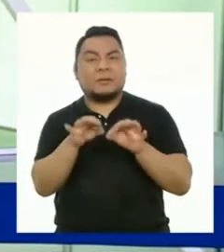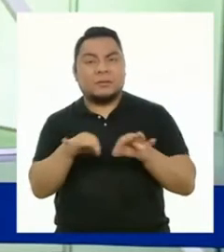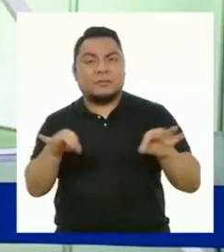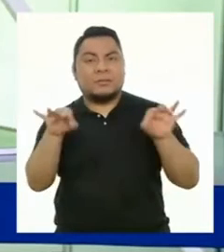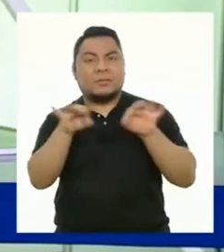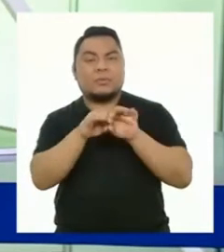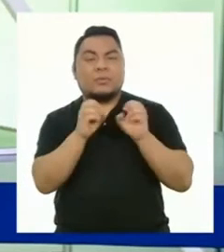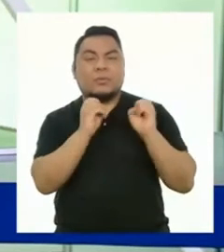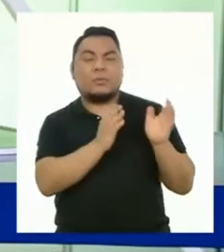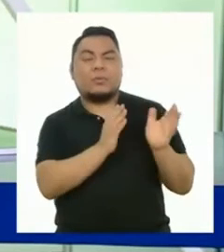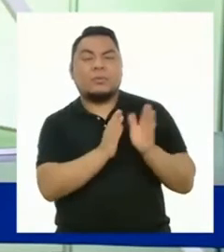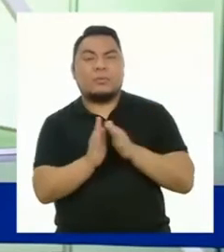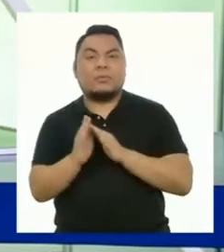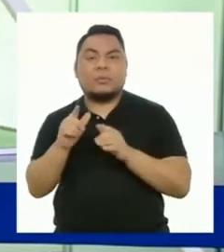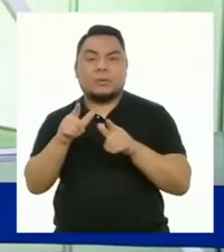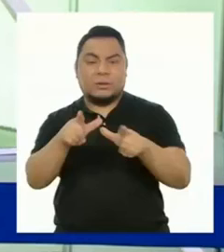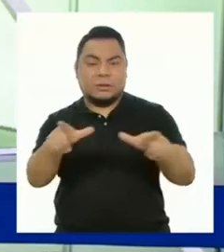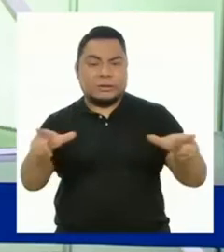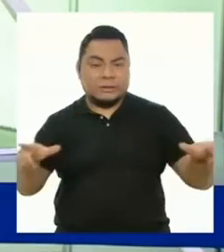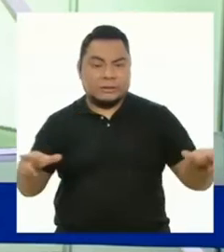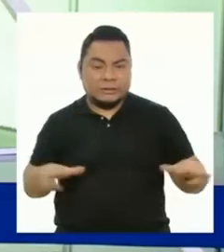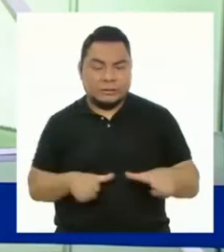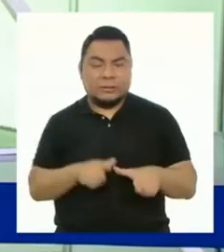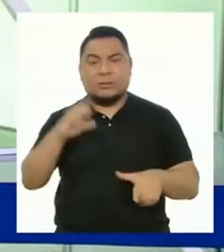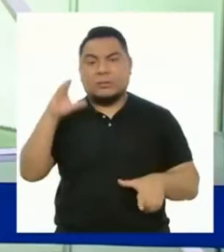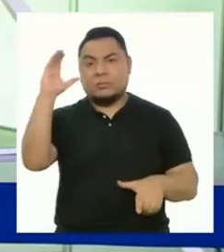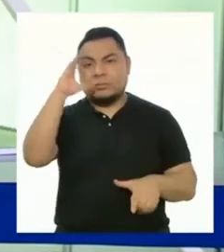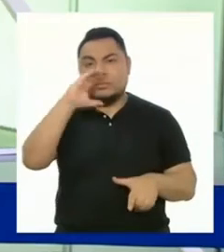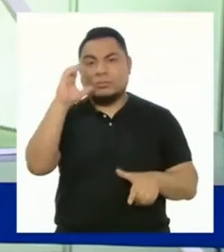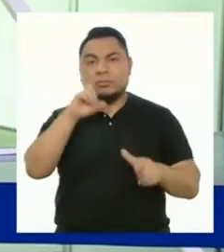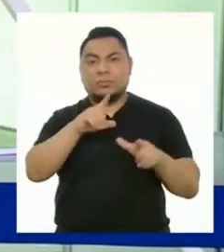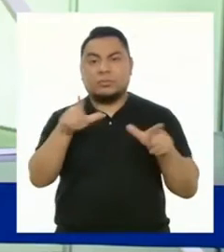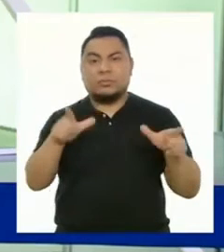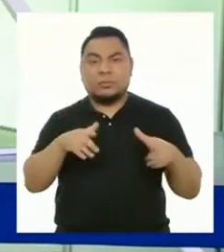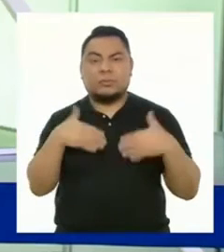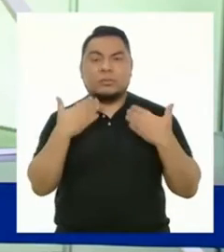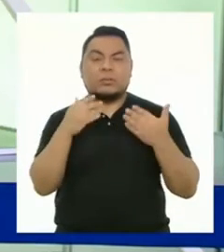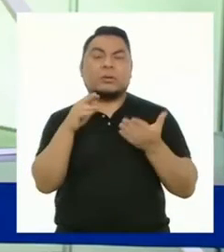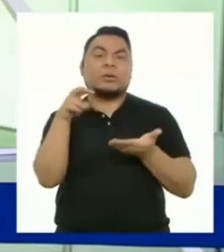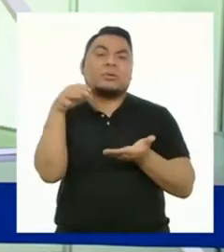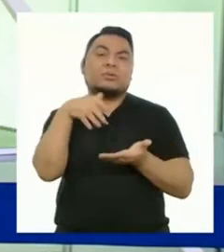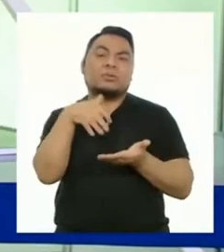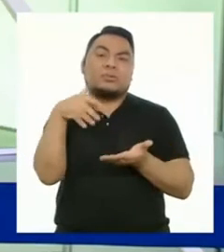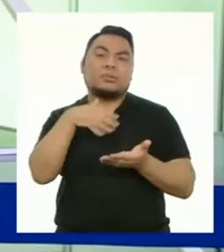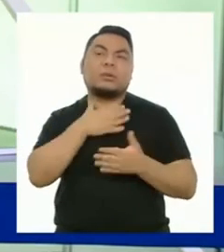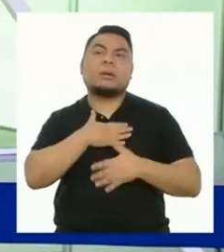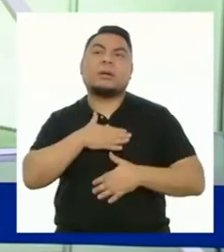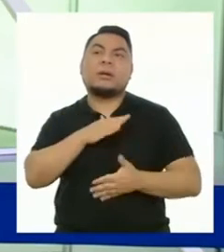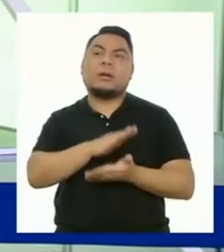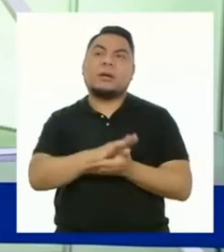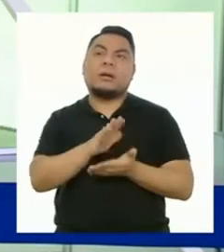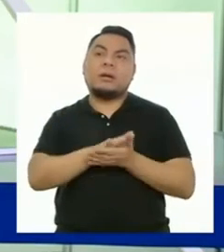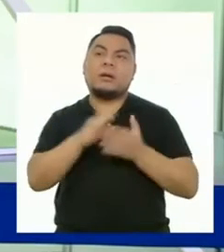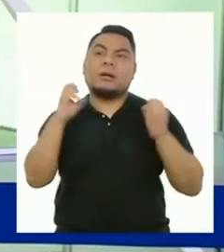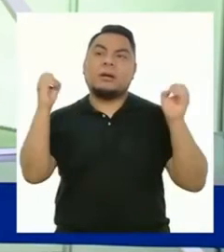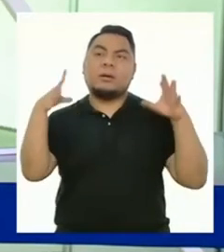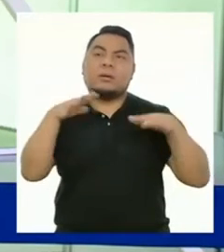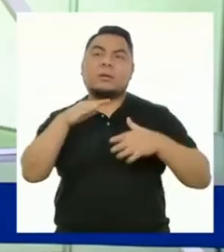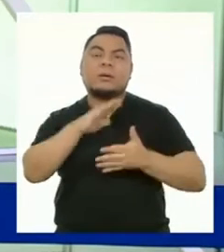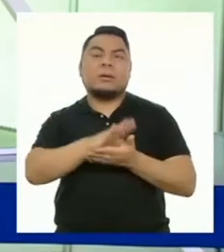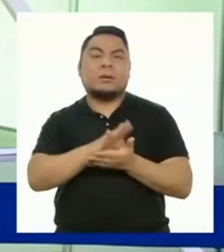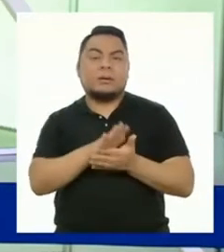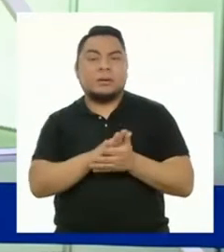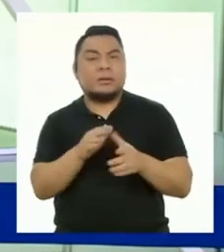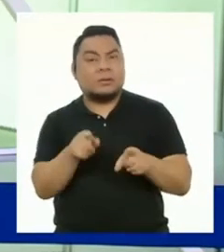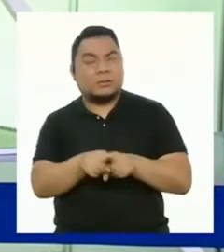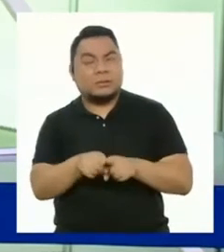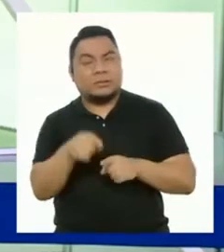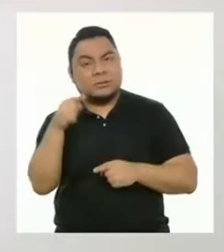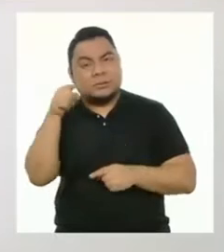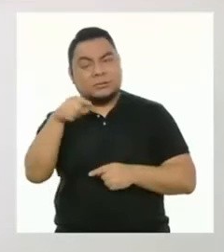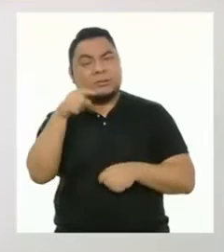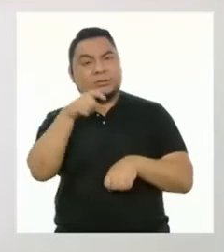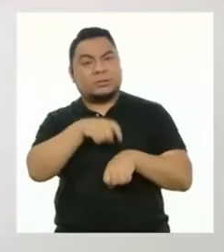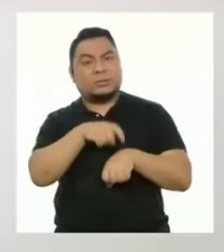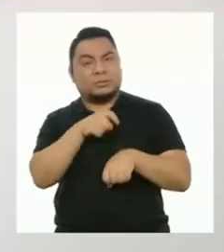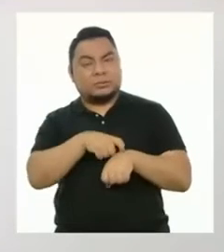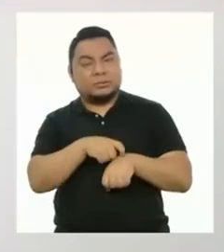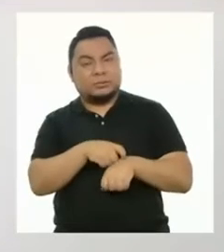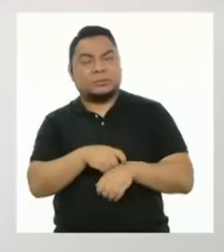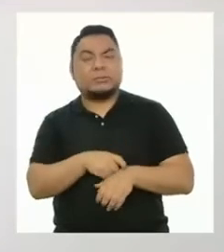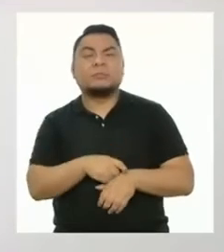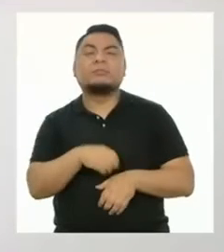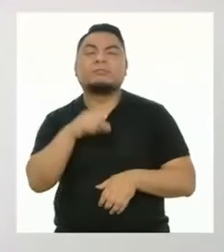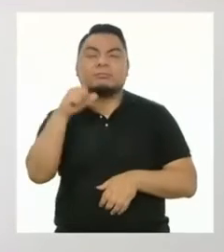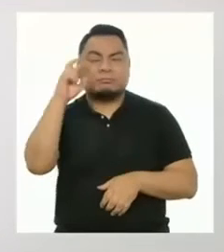la organización de nuestros espacios, buscar un lugar donde puedan estudiar en calma, luz y comodidad, además de definir horarios.